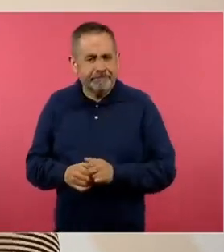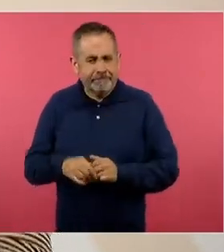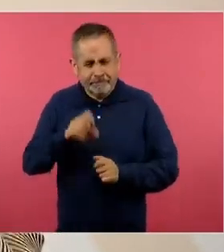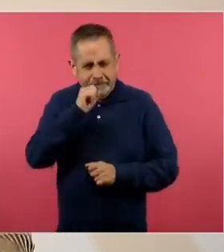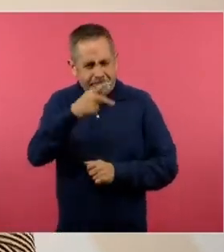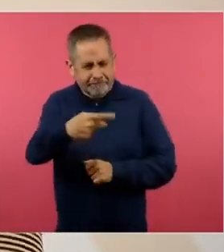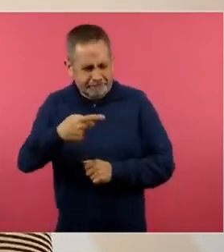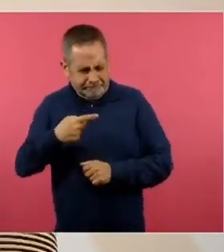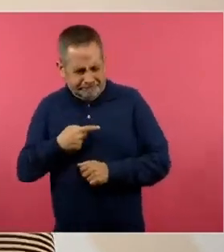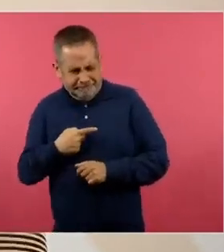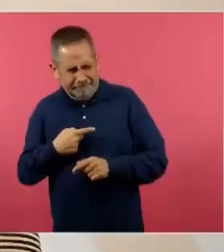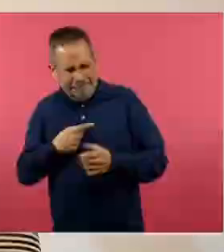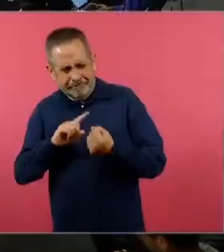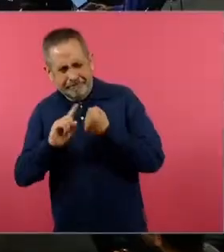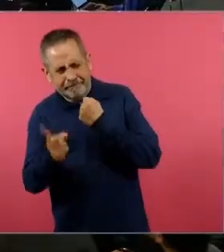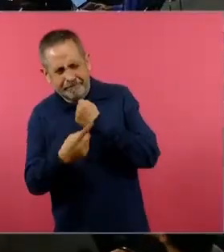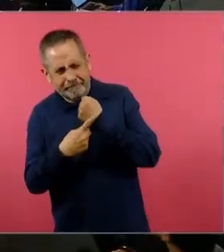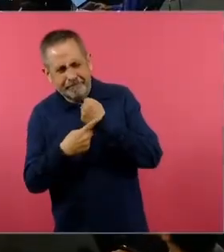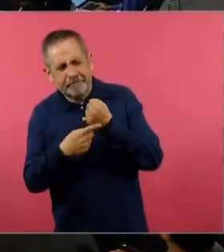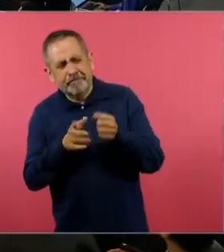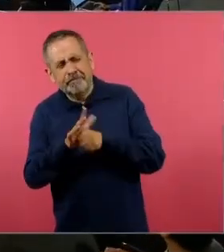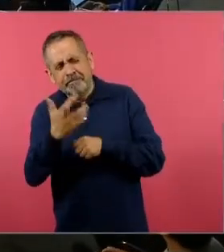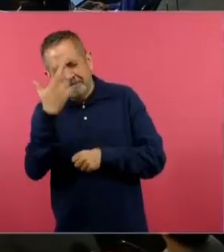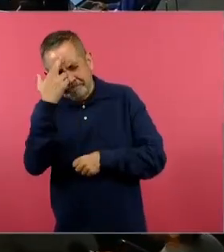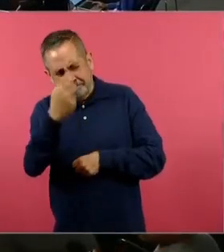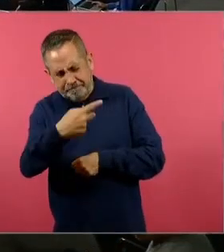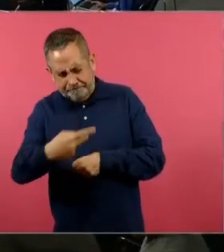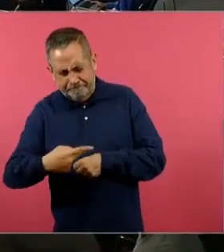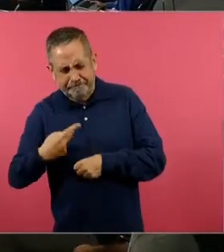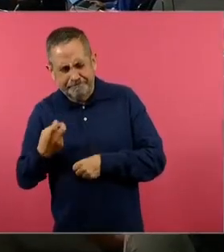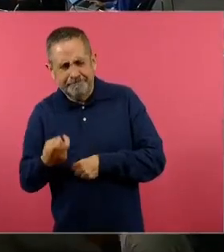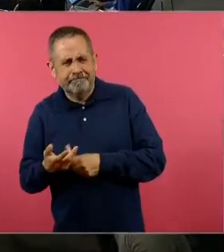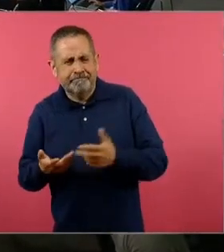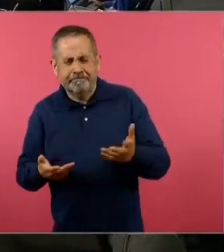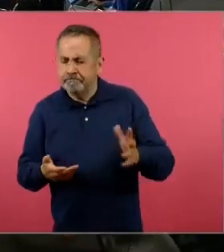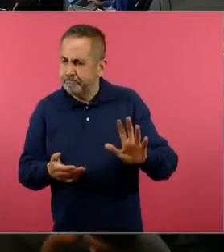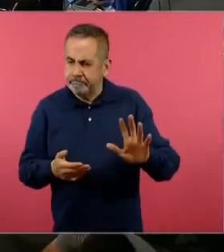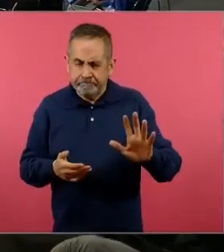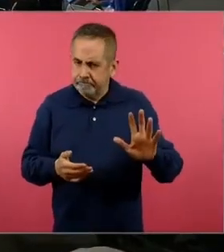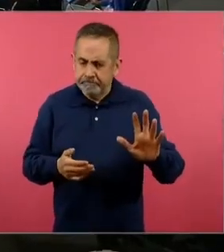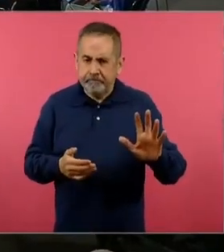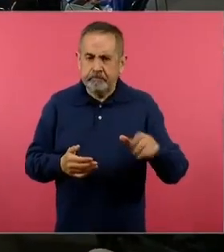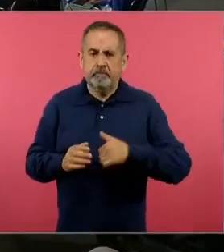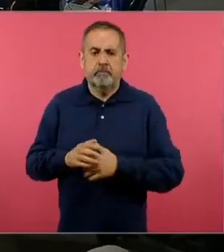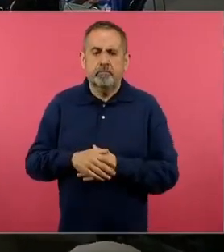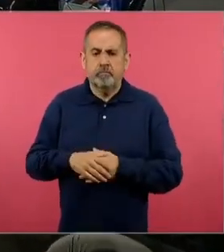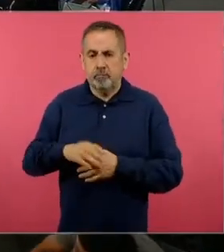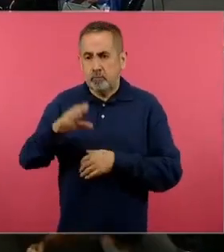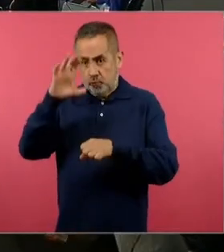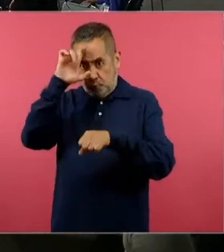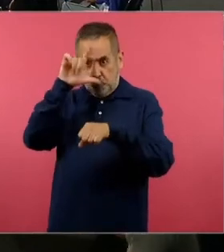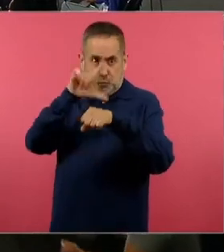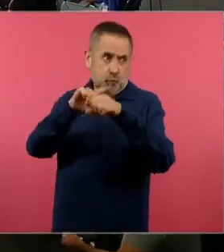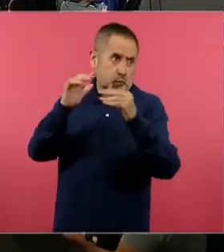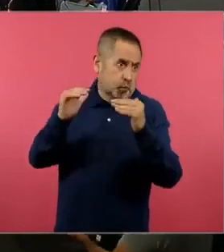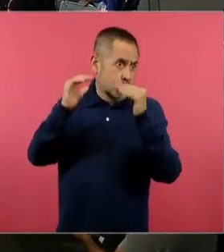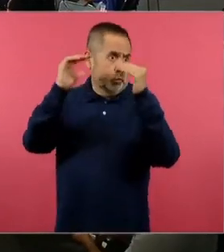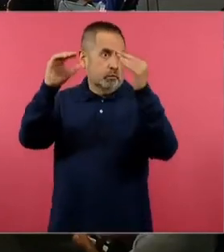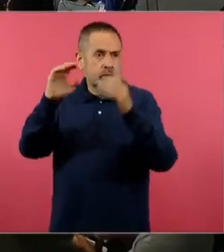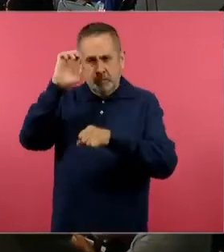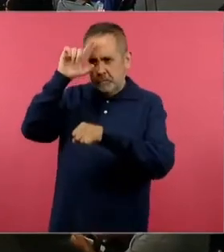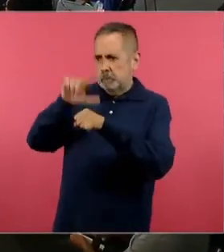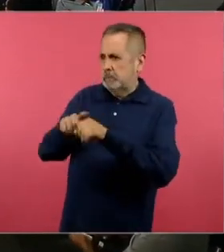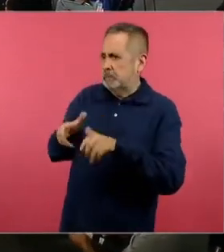misma que se hace y desde dónde se hace es decir los criterios sobre la alta cultura y la cultura popular